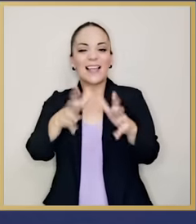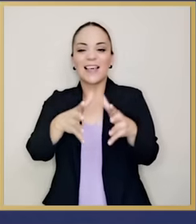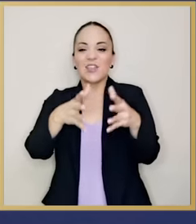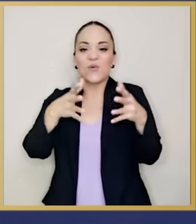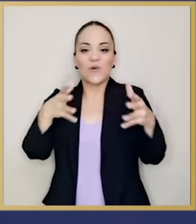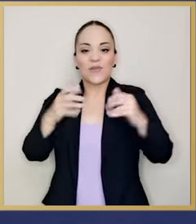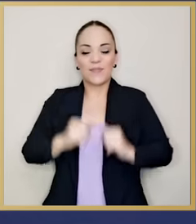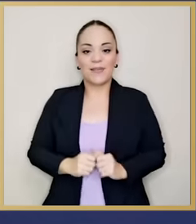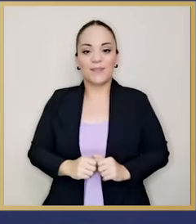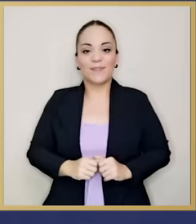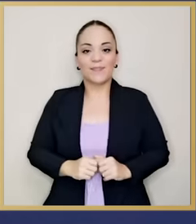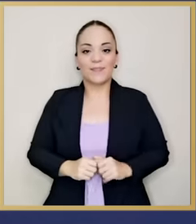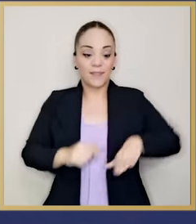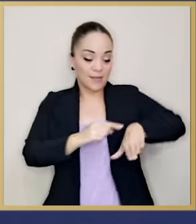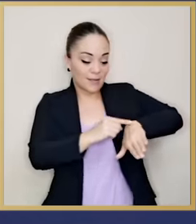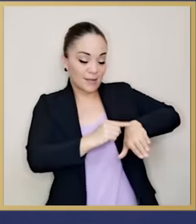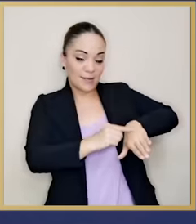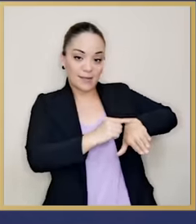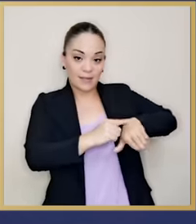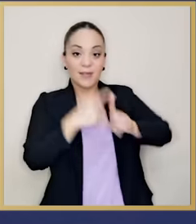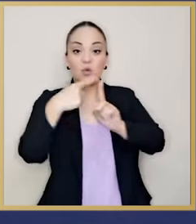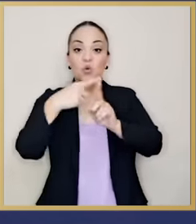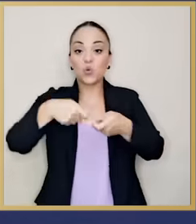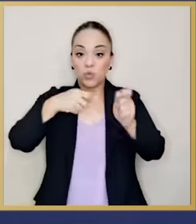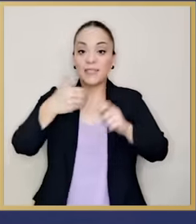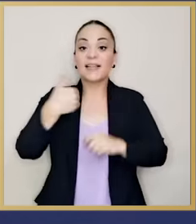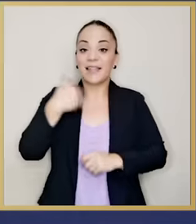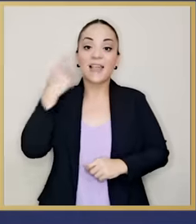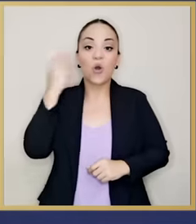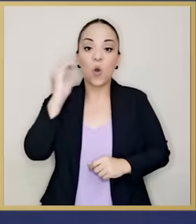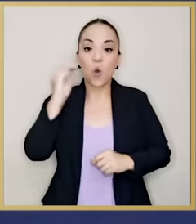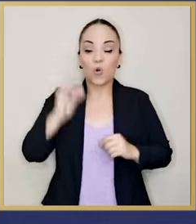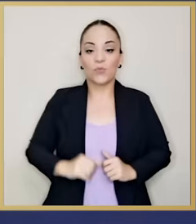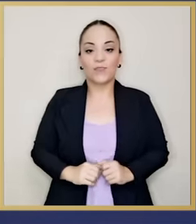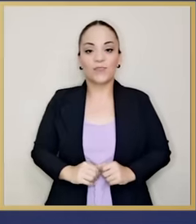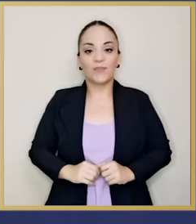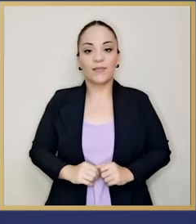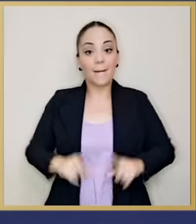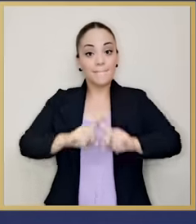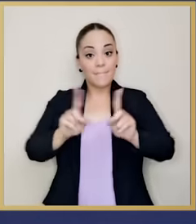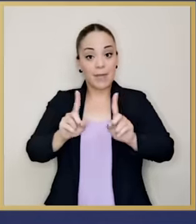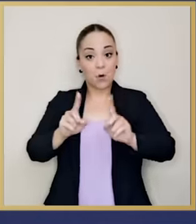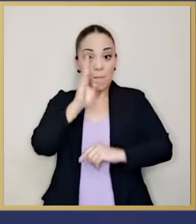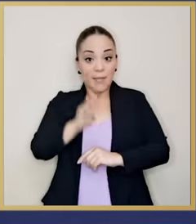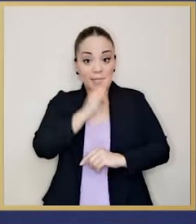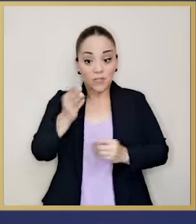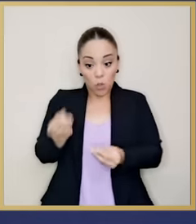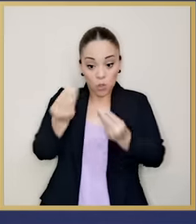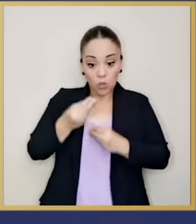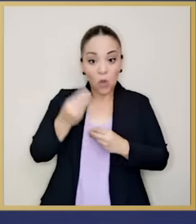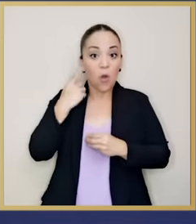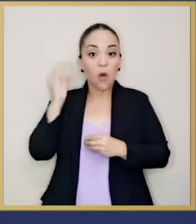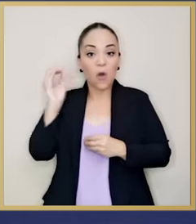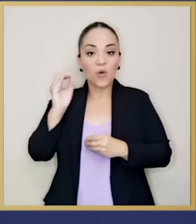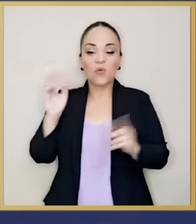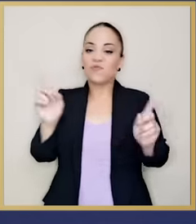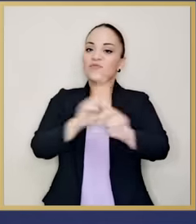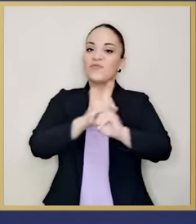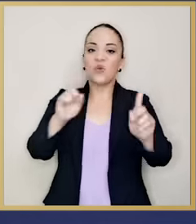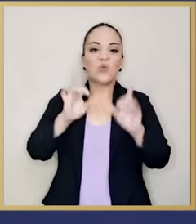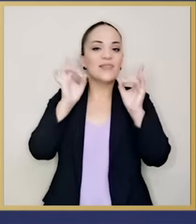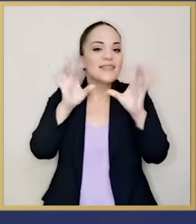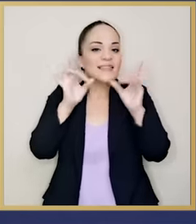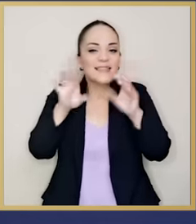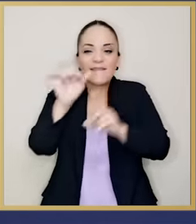en el oro depositado en Cruzitas. En lugar de haber sido una bendición, esto ha sido una